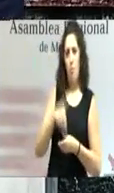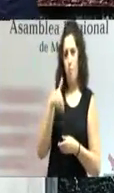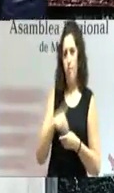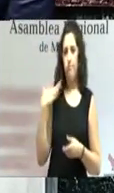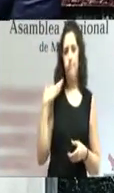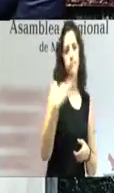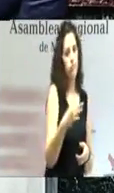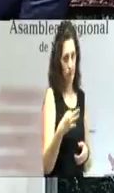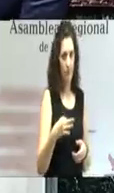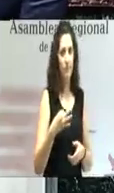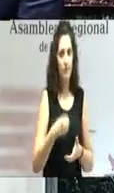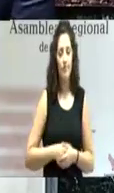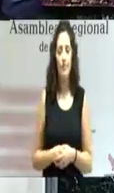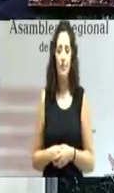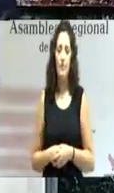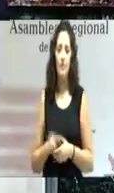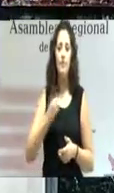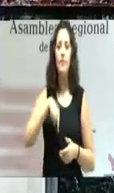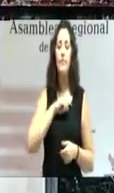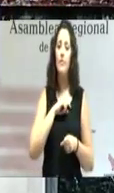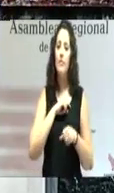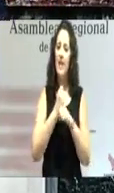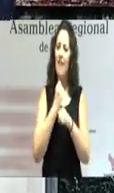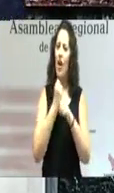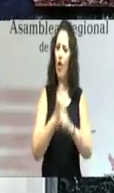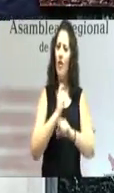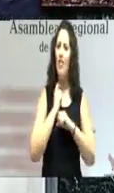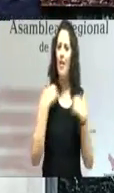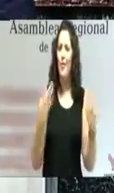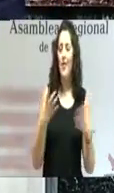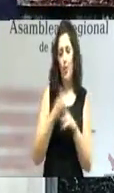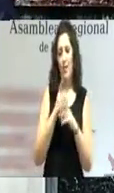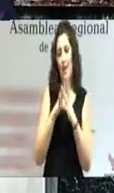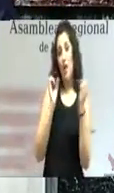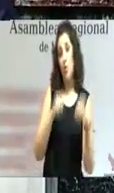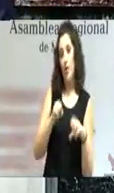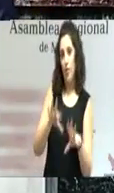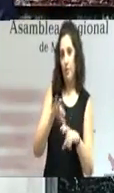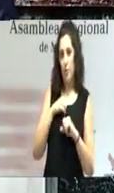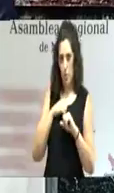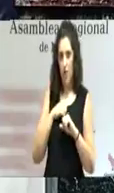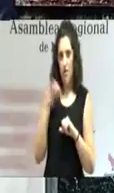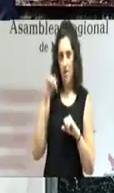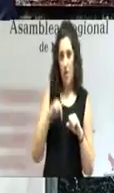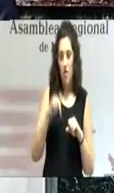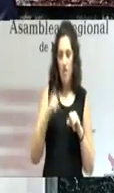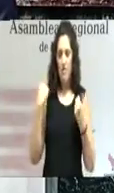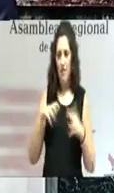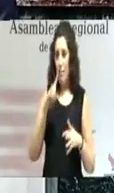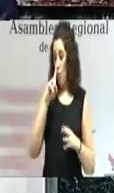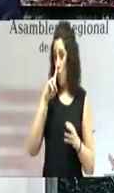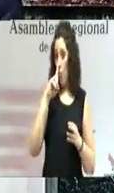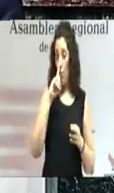Nos encomendaron una tarea, gracias también a un acuerdo de investidura, que hoy, cuando ha transcurrido tan solo